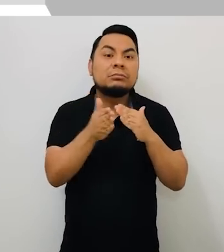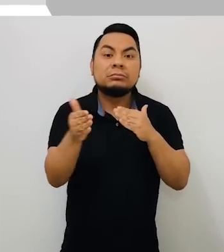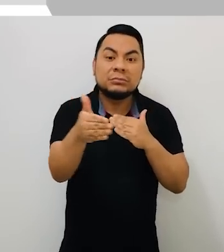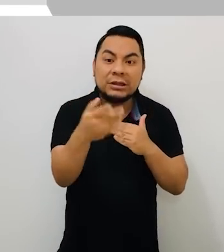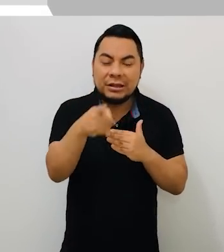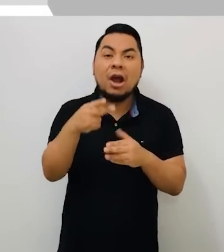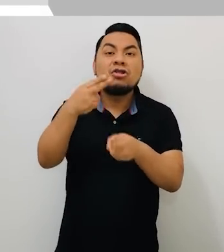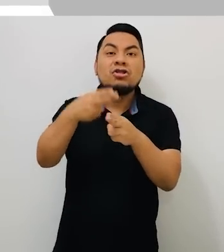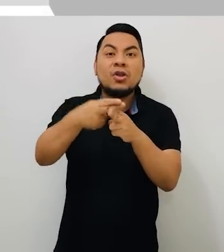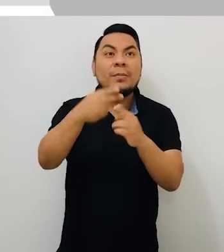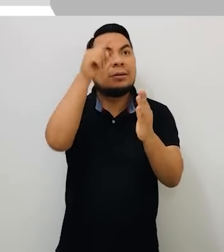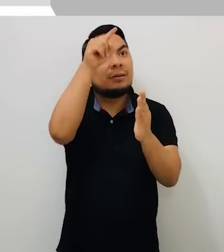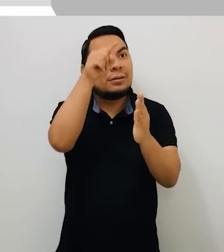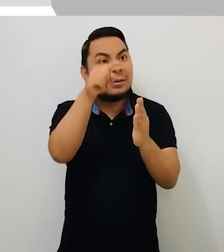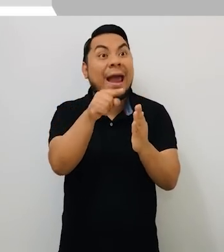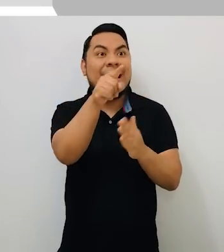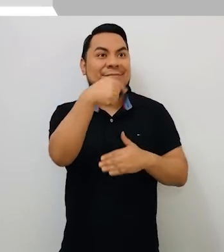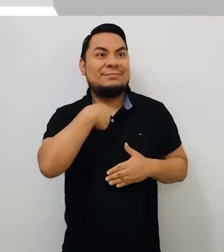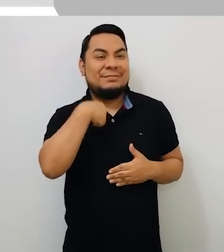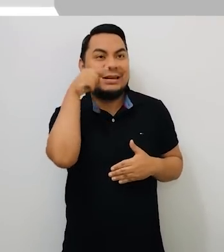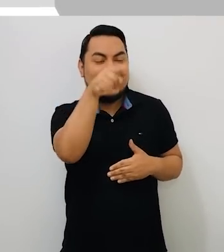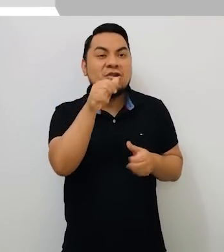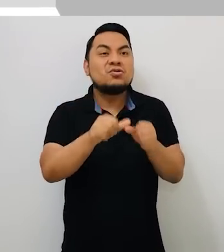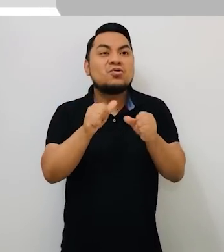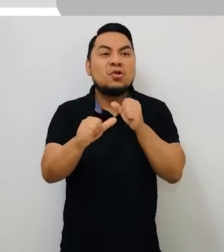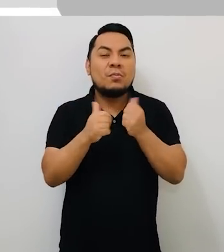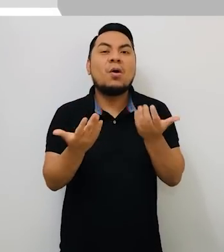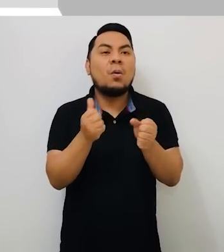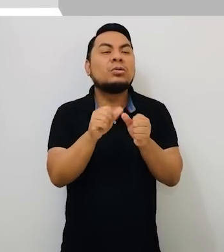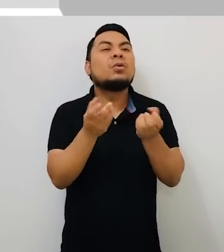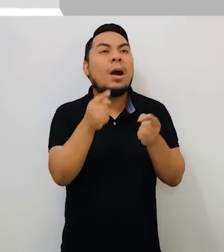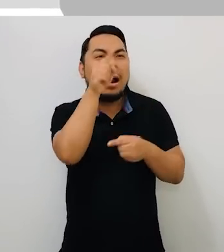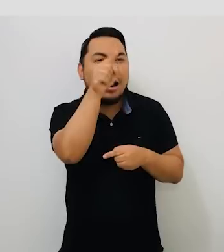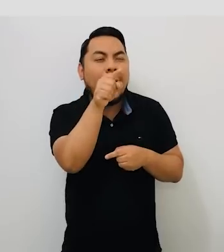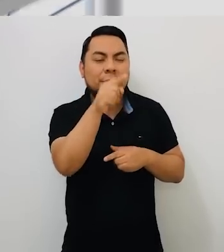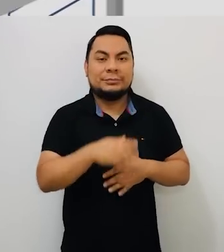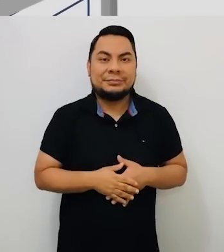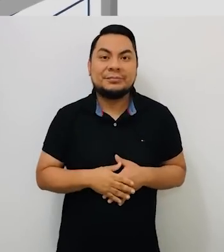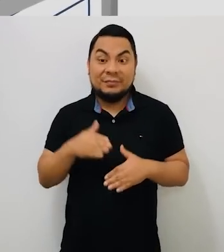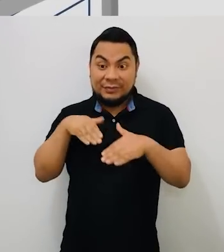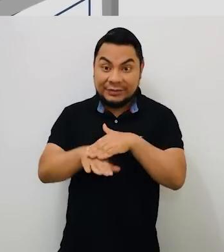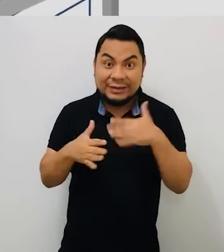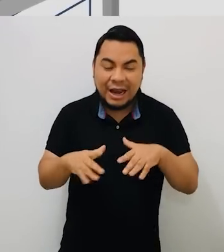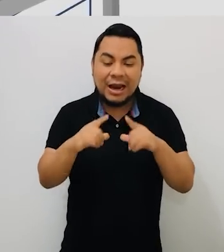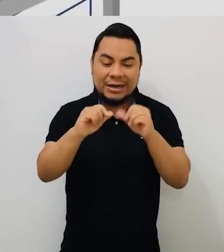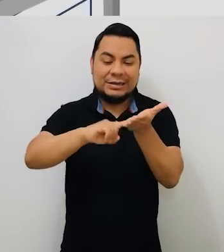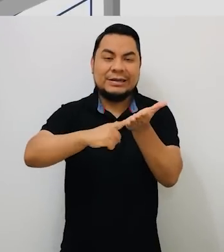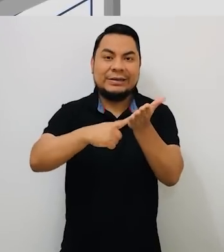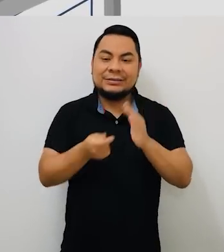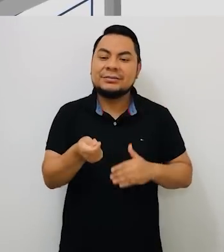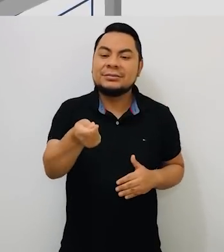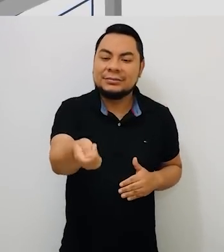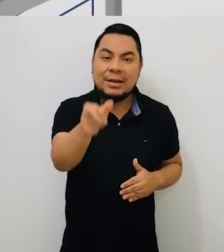revisarás la relación de electores para ubicar allí tus datos y tu número de orden. Primero, presenta tu